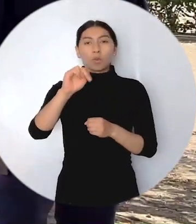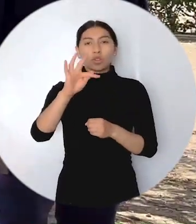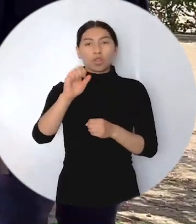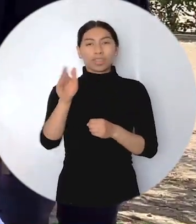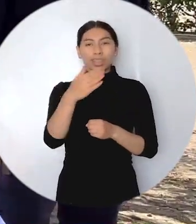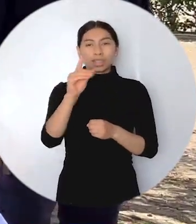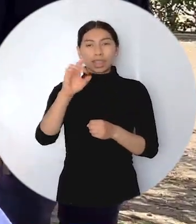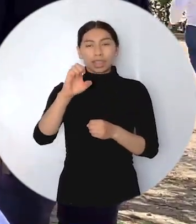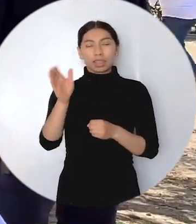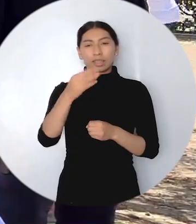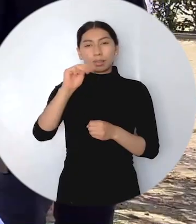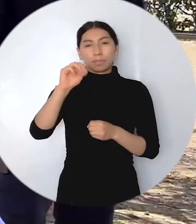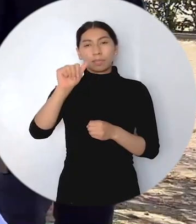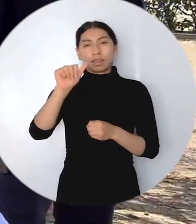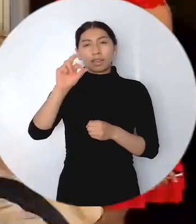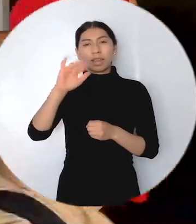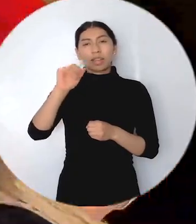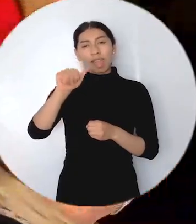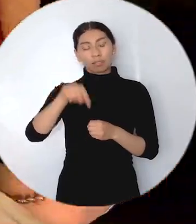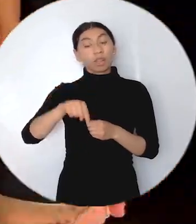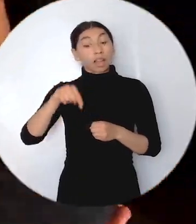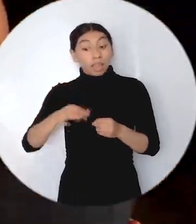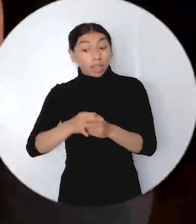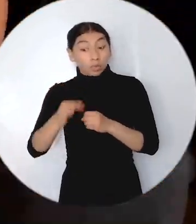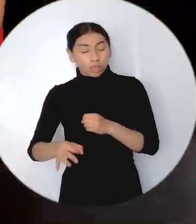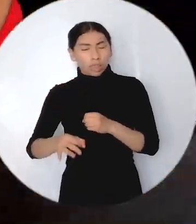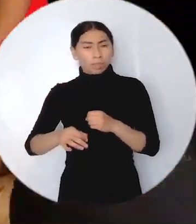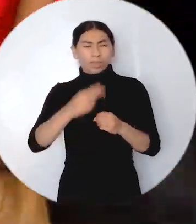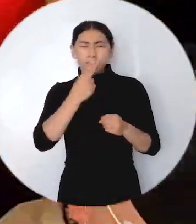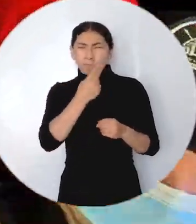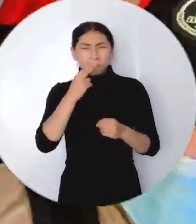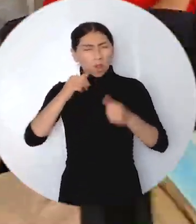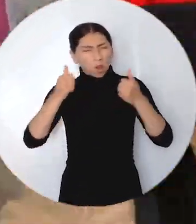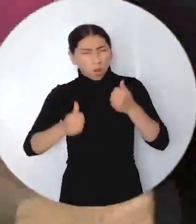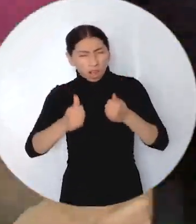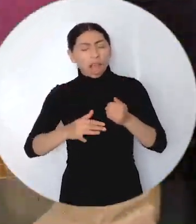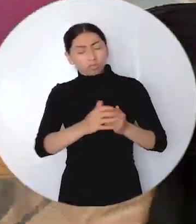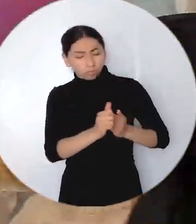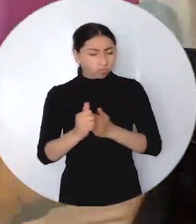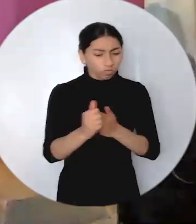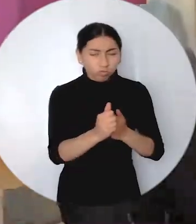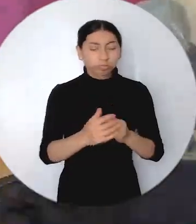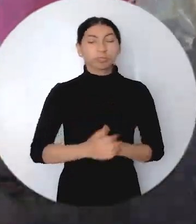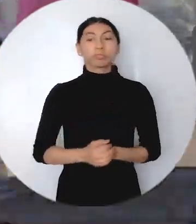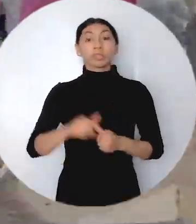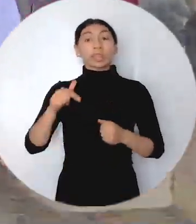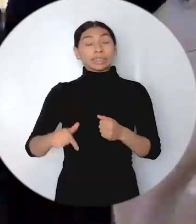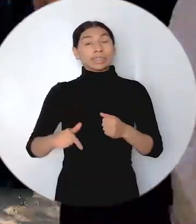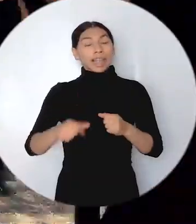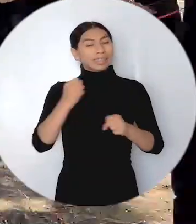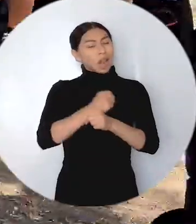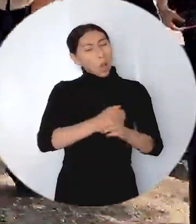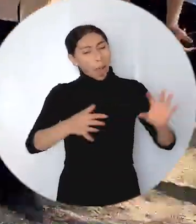con todos los programas sociales aquí en El Salado, el compromiso es acompañar este sujeto de reparación colectiva. El trabajo articulado con la